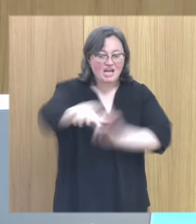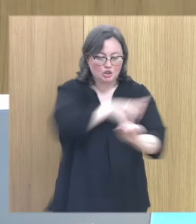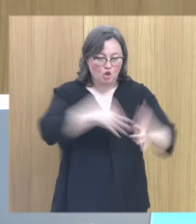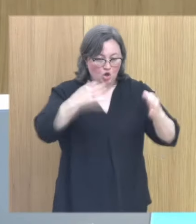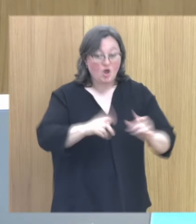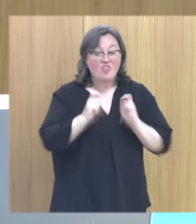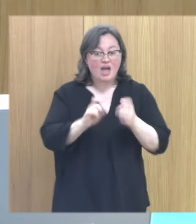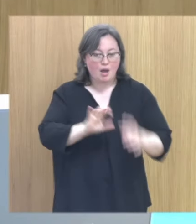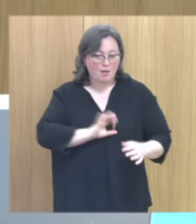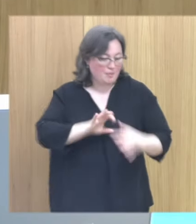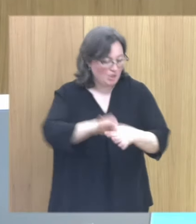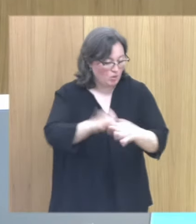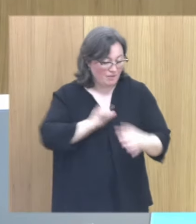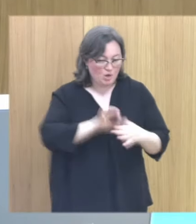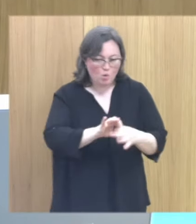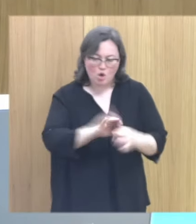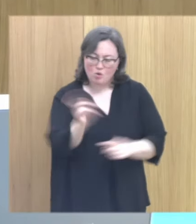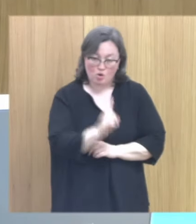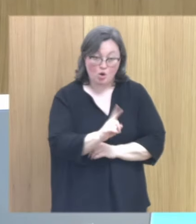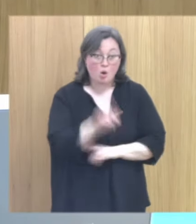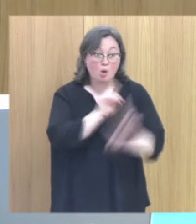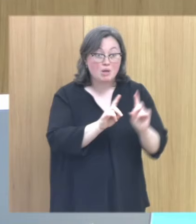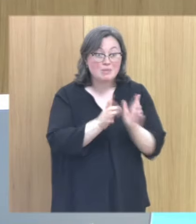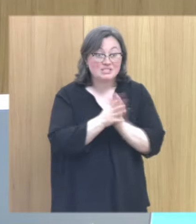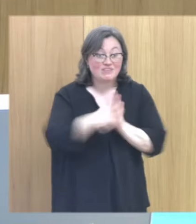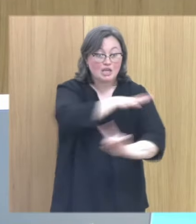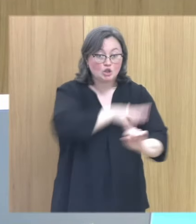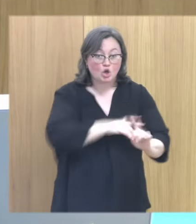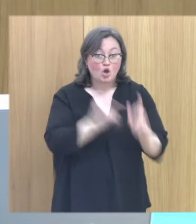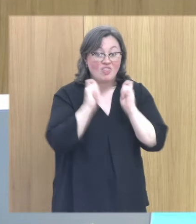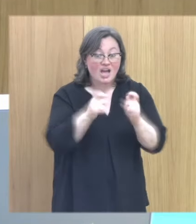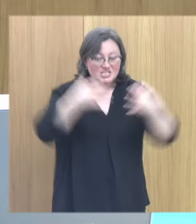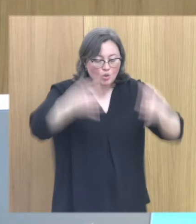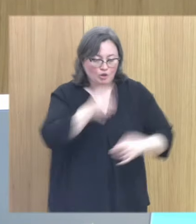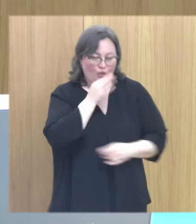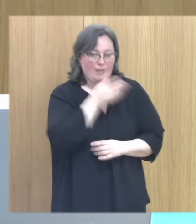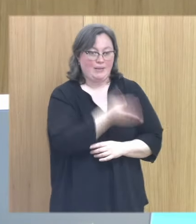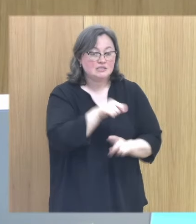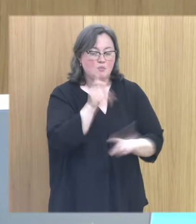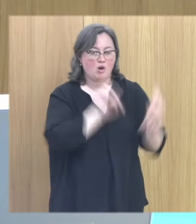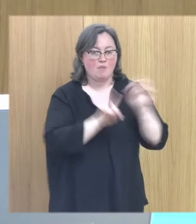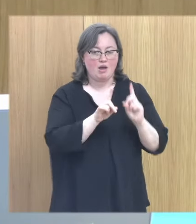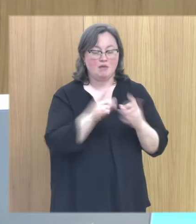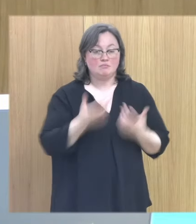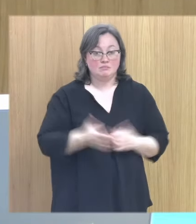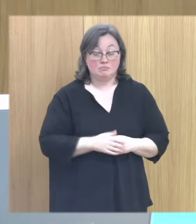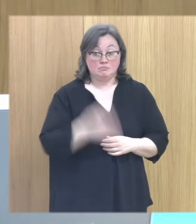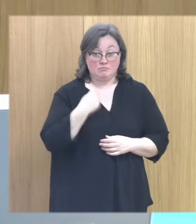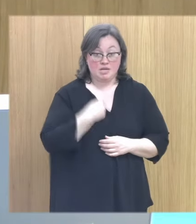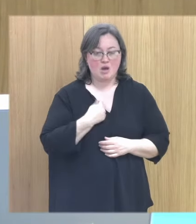no generar vínculo y el problema es que no garantizamos el entorno entonces dentro o sea